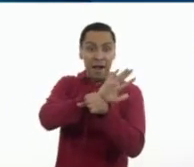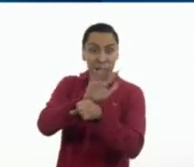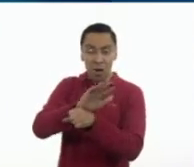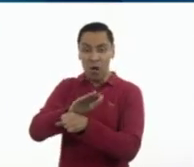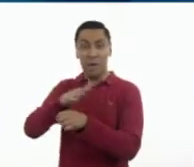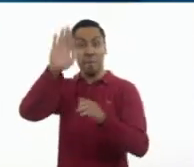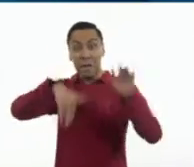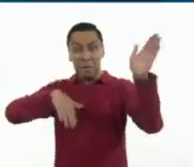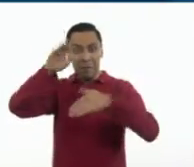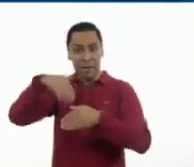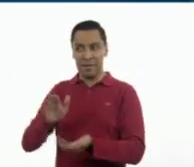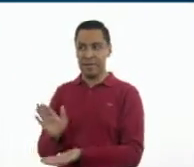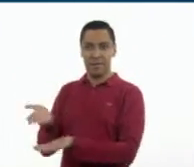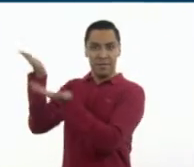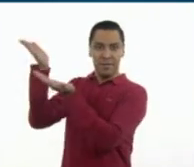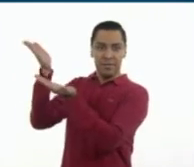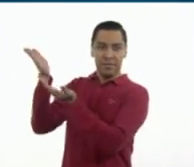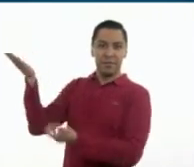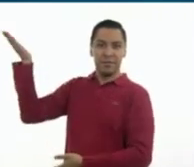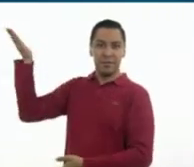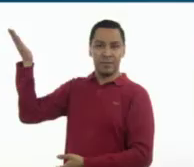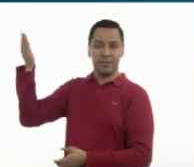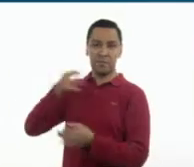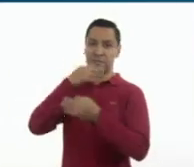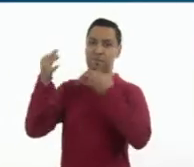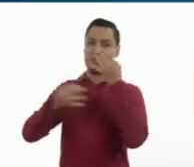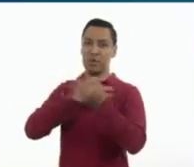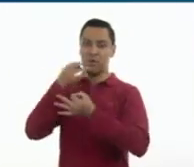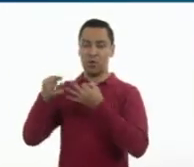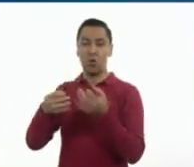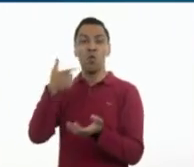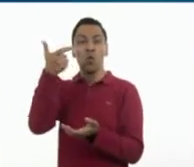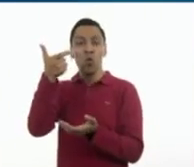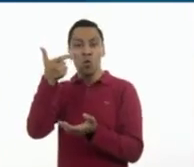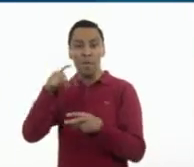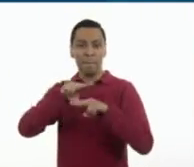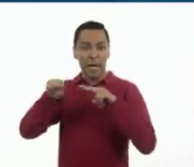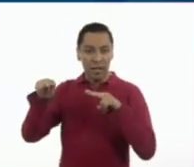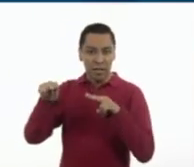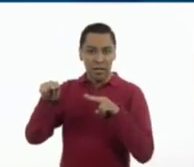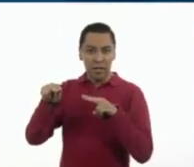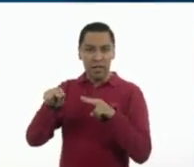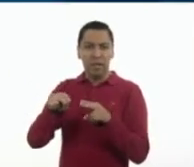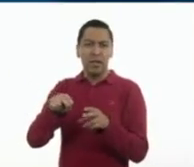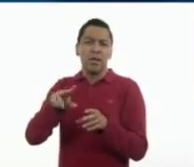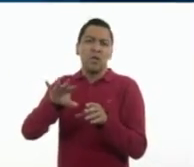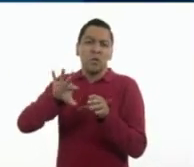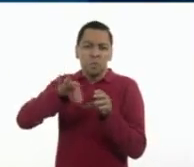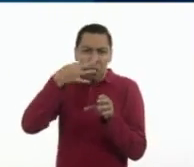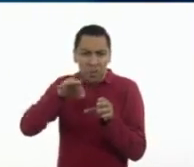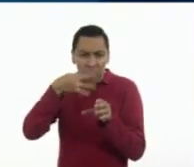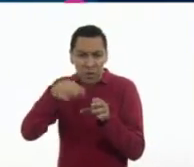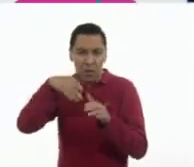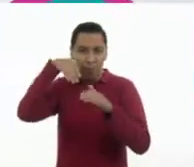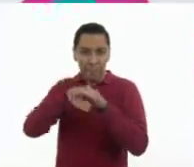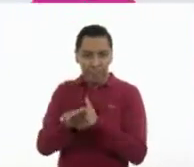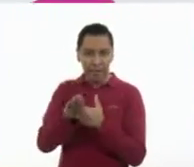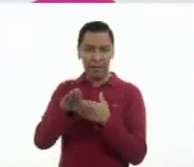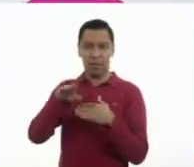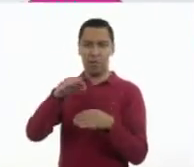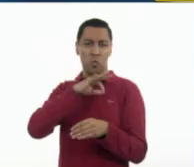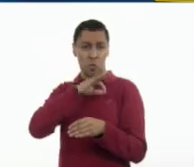y anuncia la cuota de entrada, anuncia algún producto que puedes consumir en el cine. Mmm, palomita.